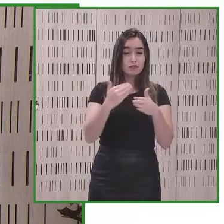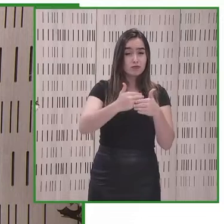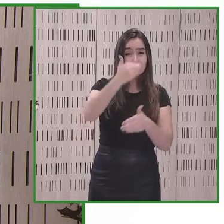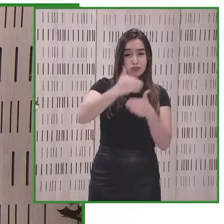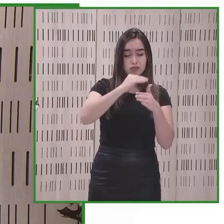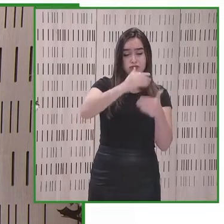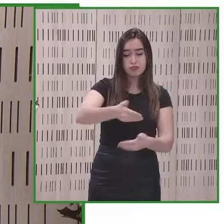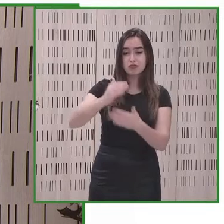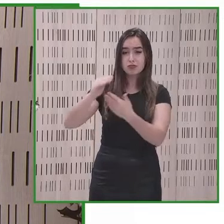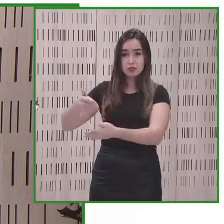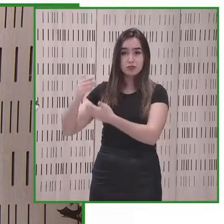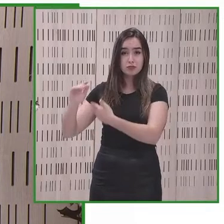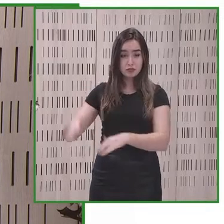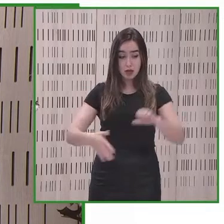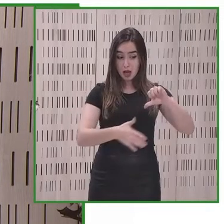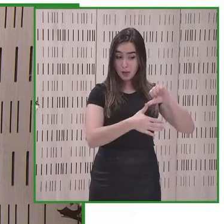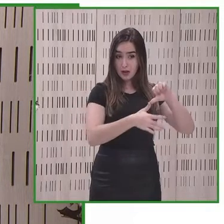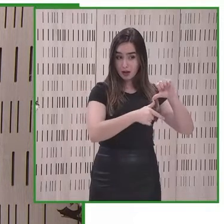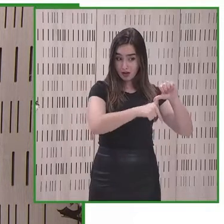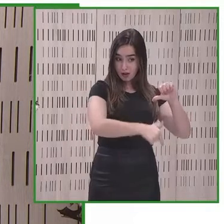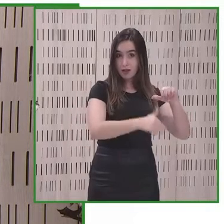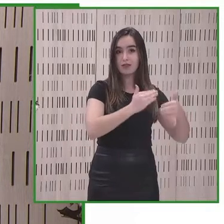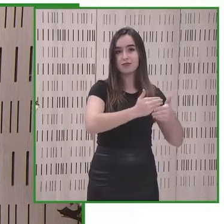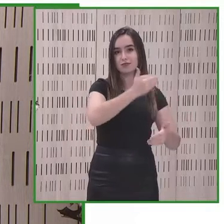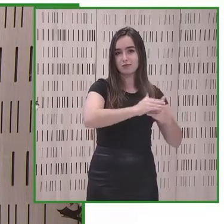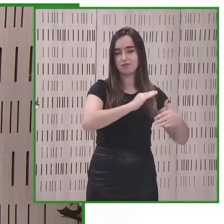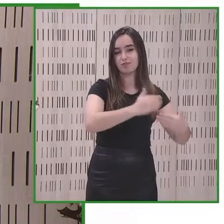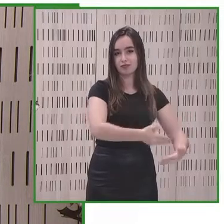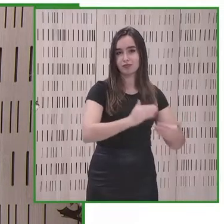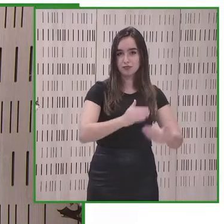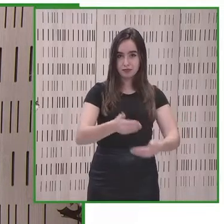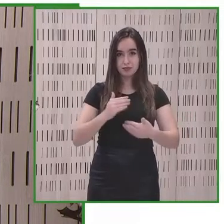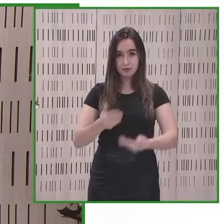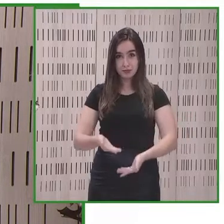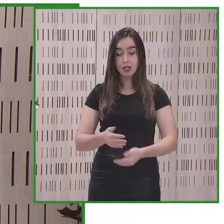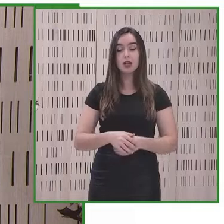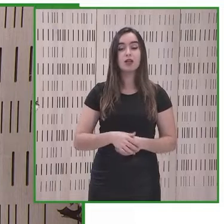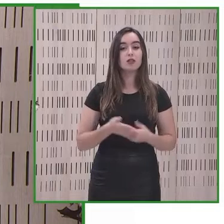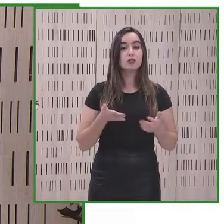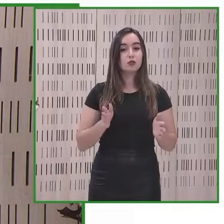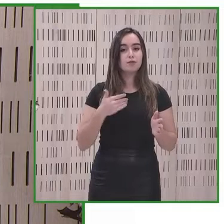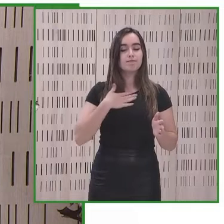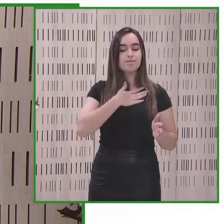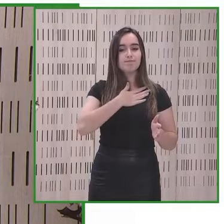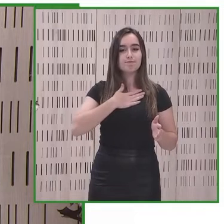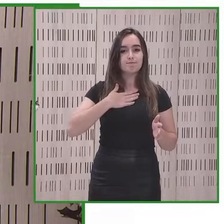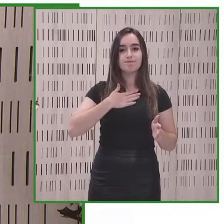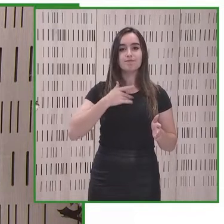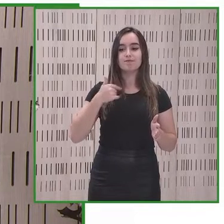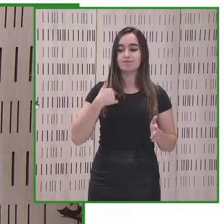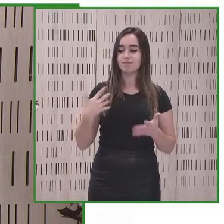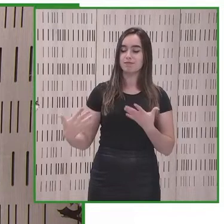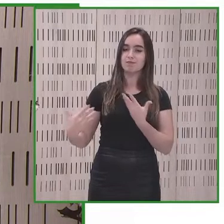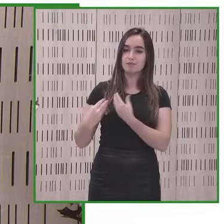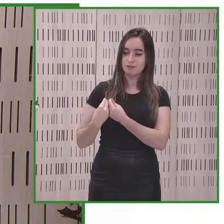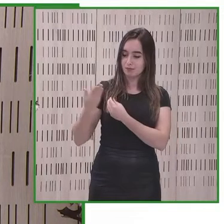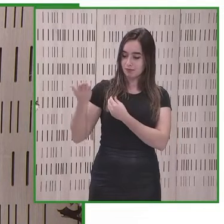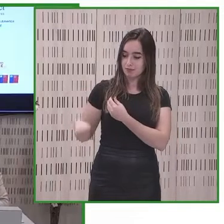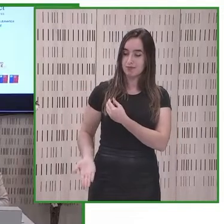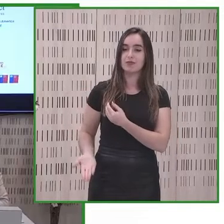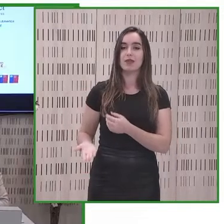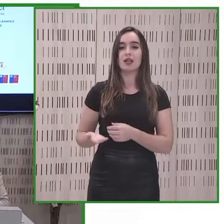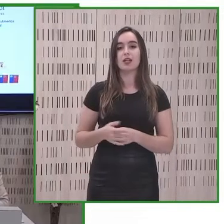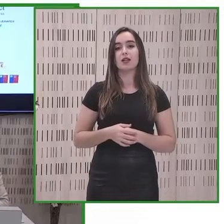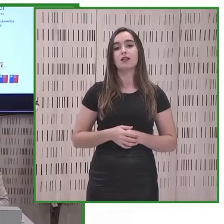américa latina y la comunidad hispanoparlantes por lo mismo tengo el placer de presentarles a quien será mi partner durante esta